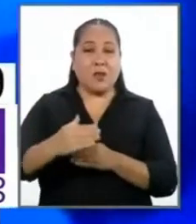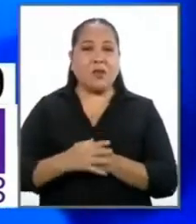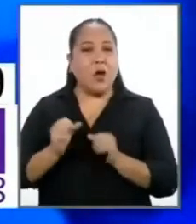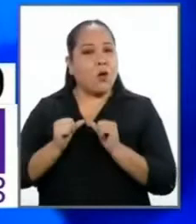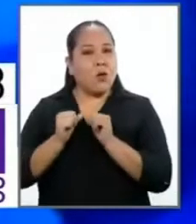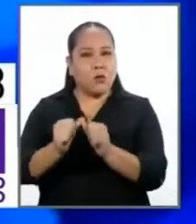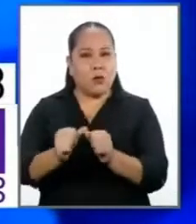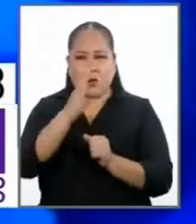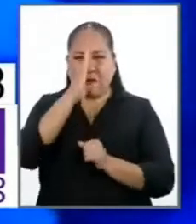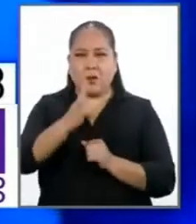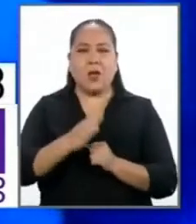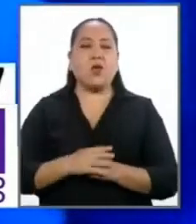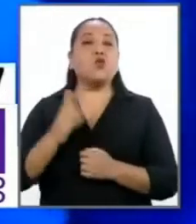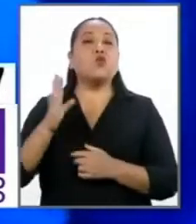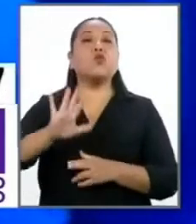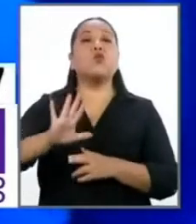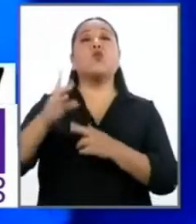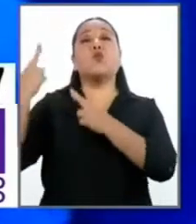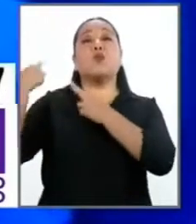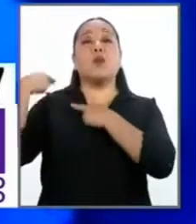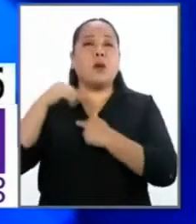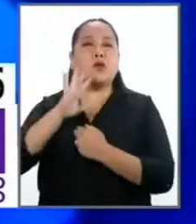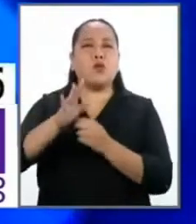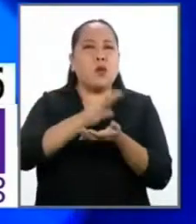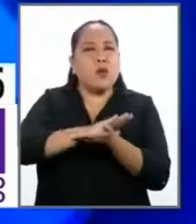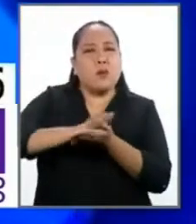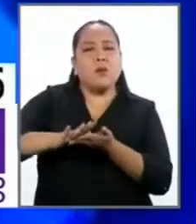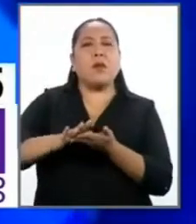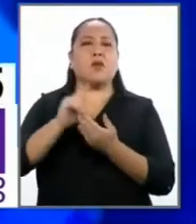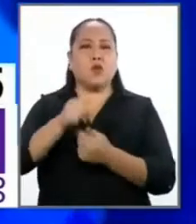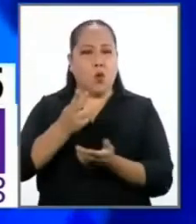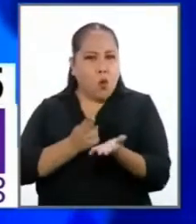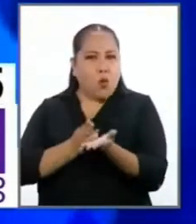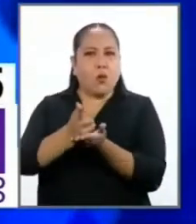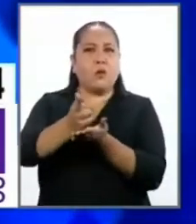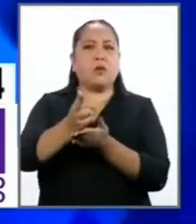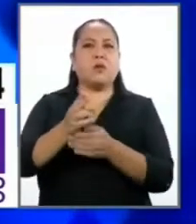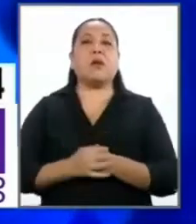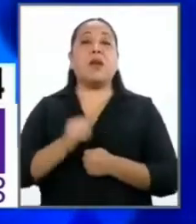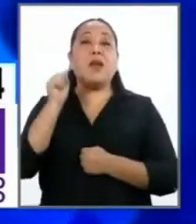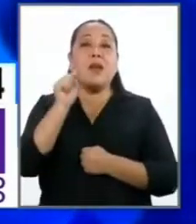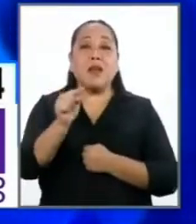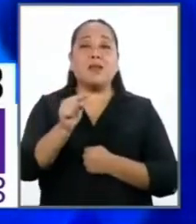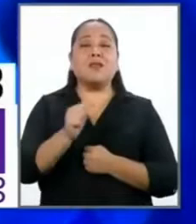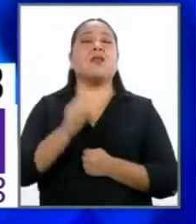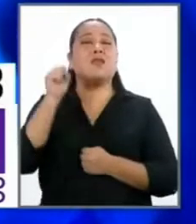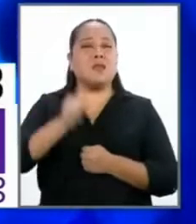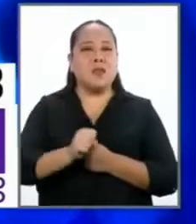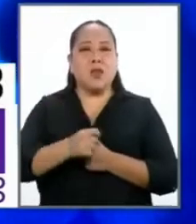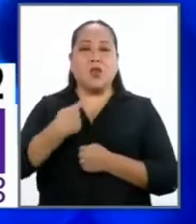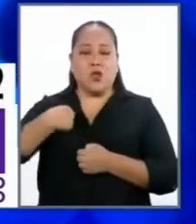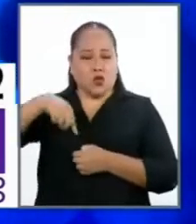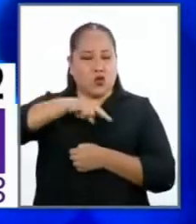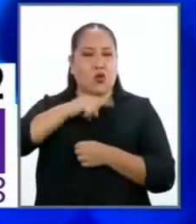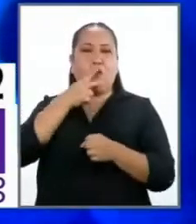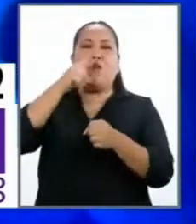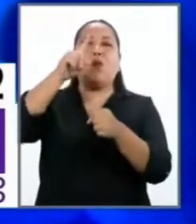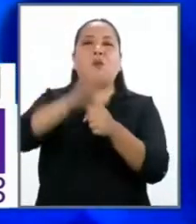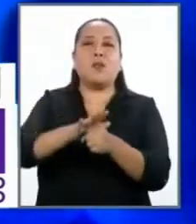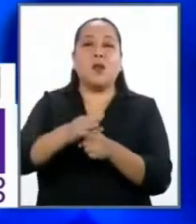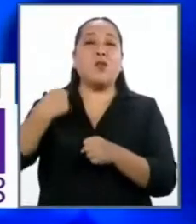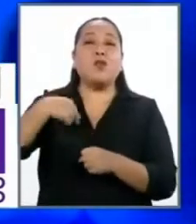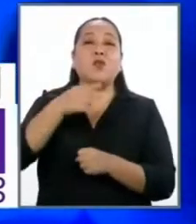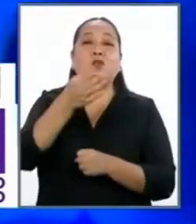mantenido su seriedad, su responsabilidad, su limpieza, su honestidad. Eso es algo que nosotros les prometimos a ustedes